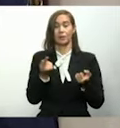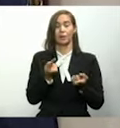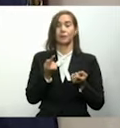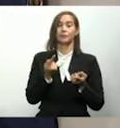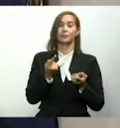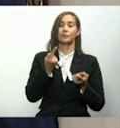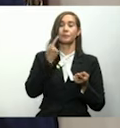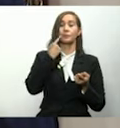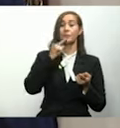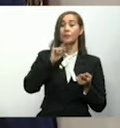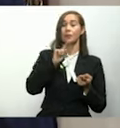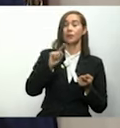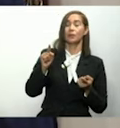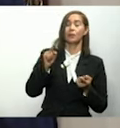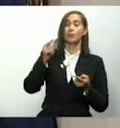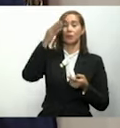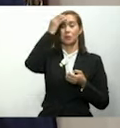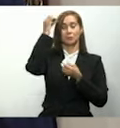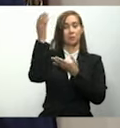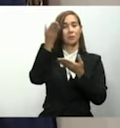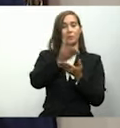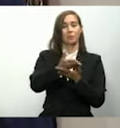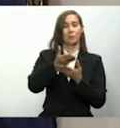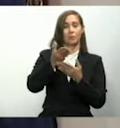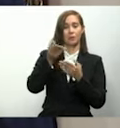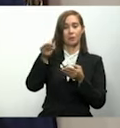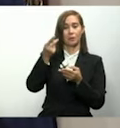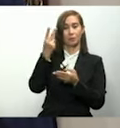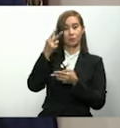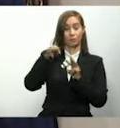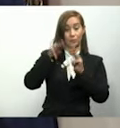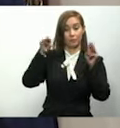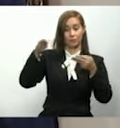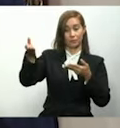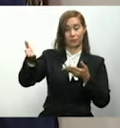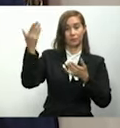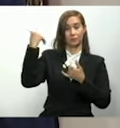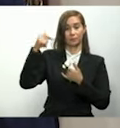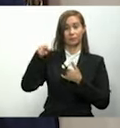informado Lisandro y Antonio Almonte,